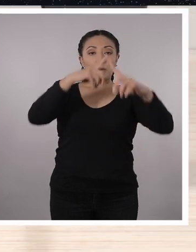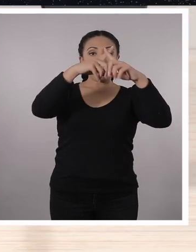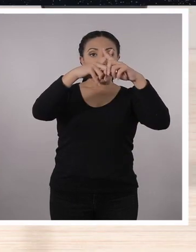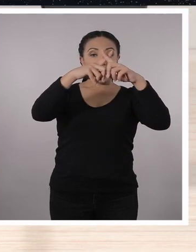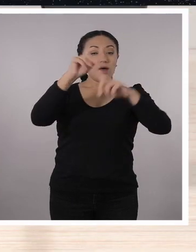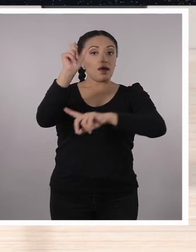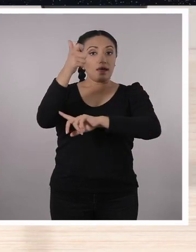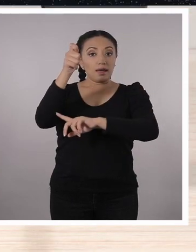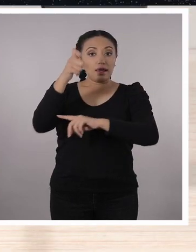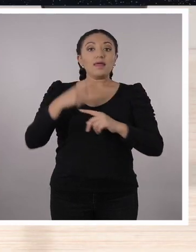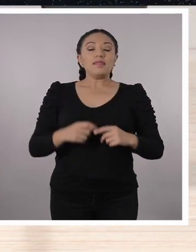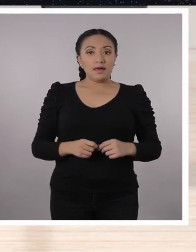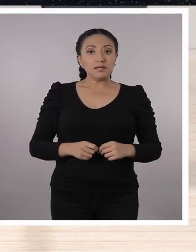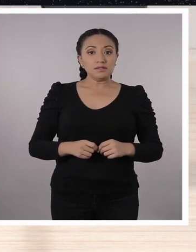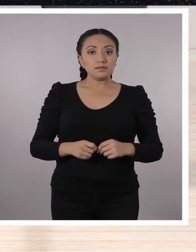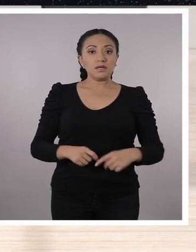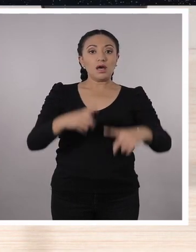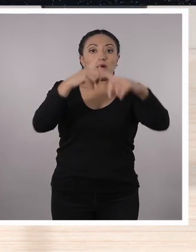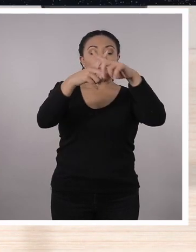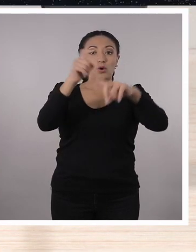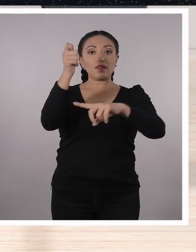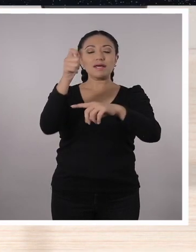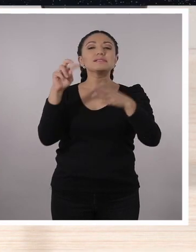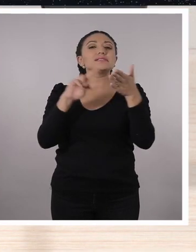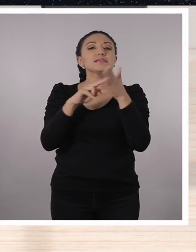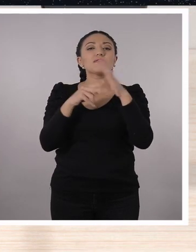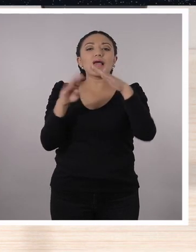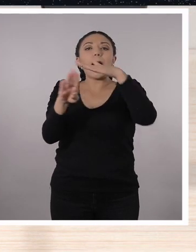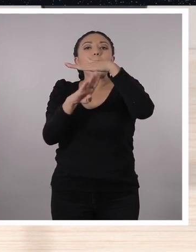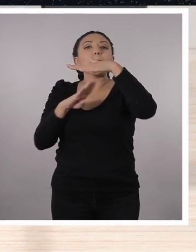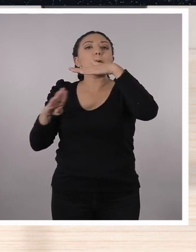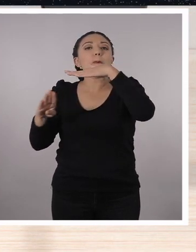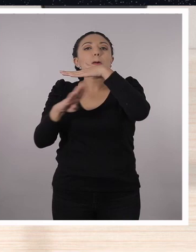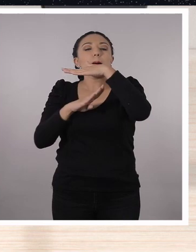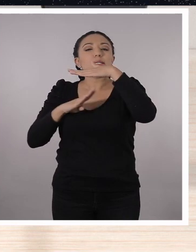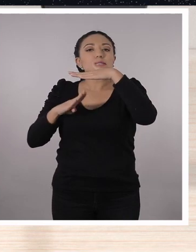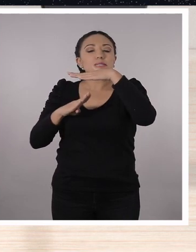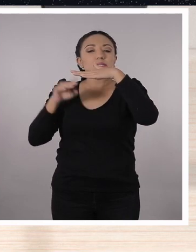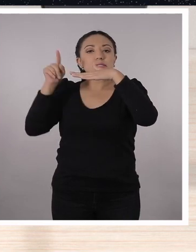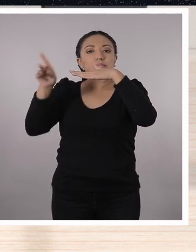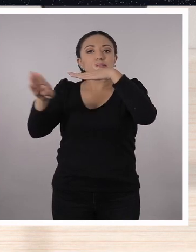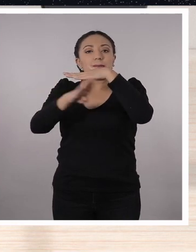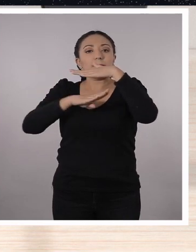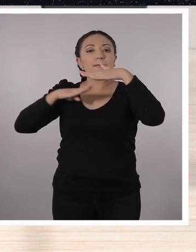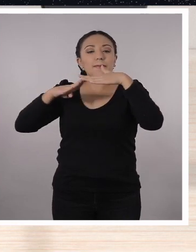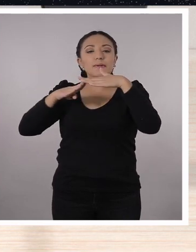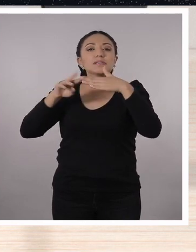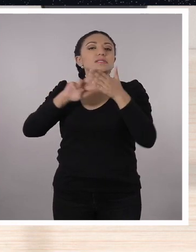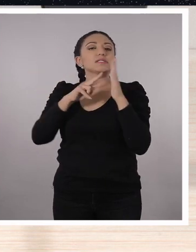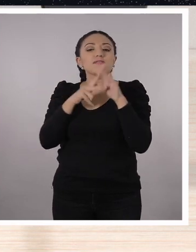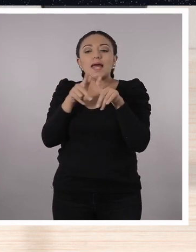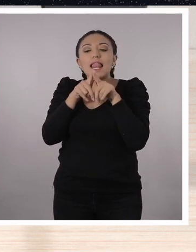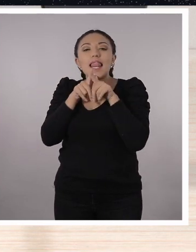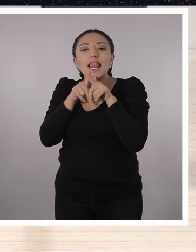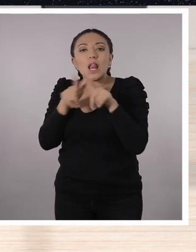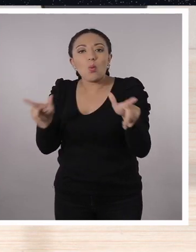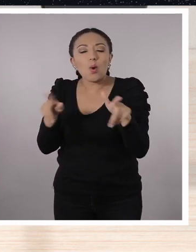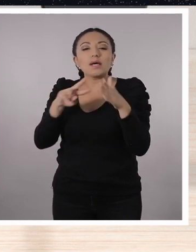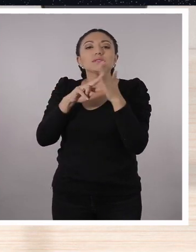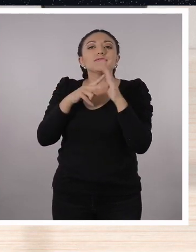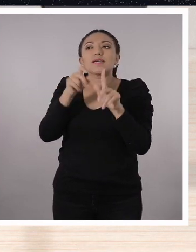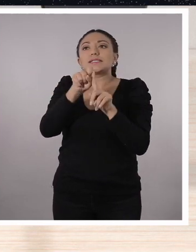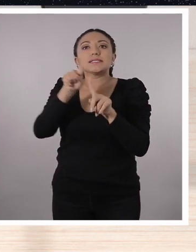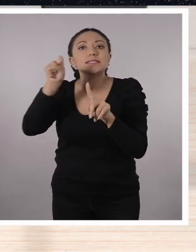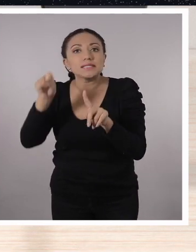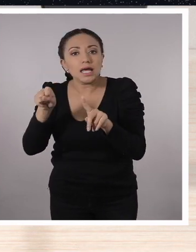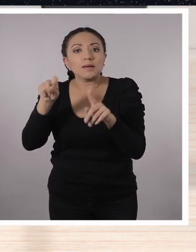El por 10, ¿sí? Nos indica la base. ¿Qué es la base? Nos indica el lenguaje en el que estamos trabajando,